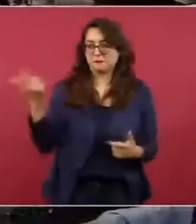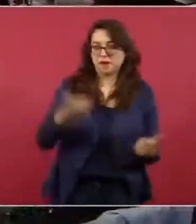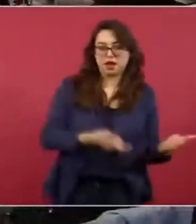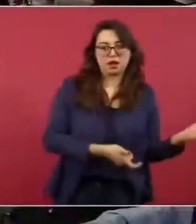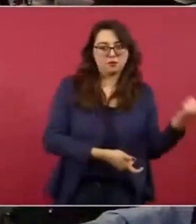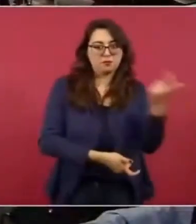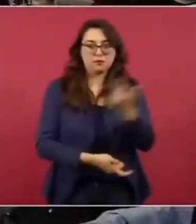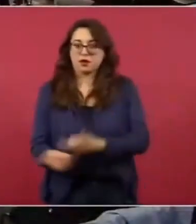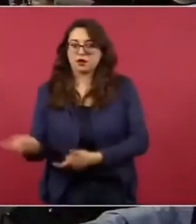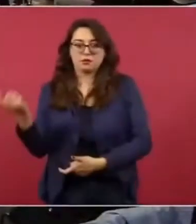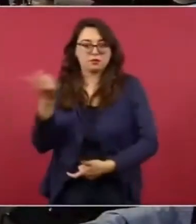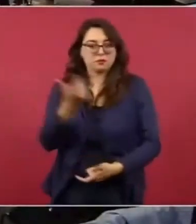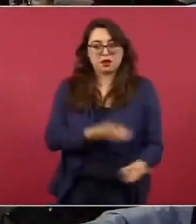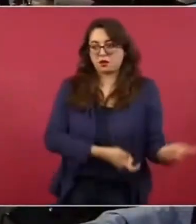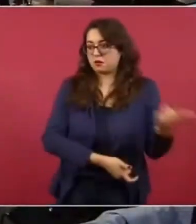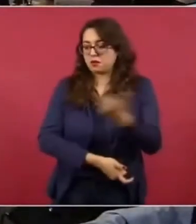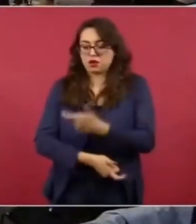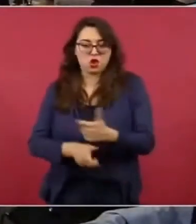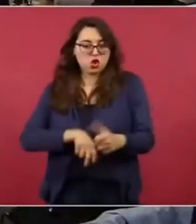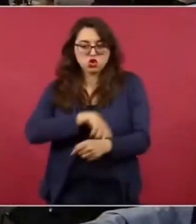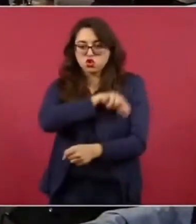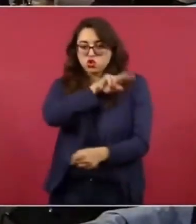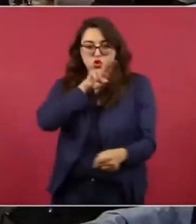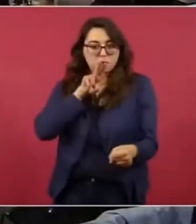Entonces, ahí pagan una cuota.